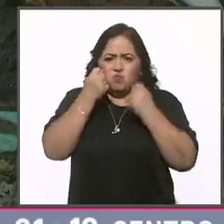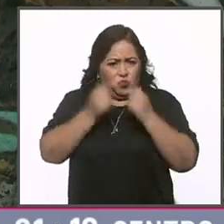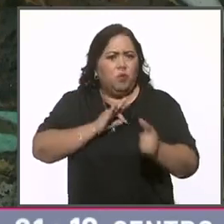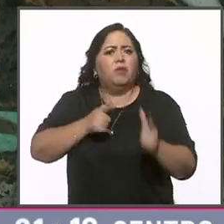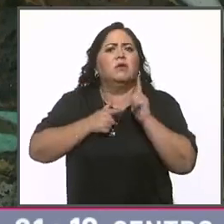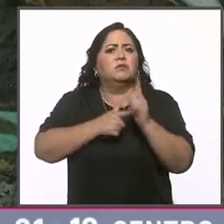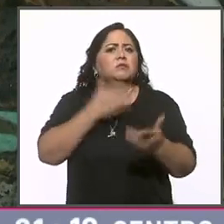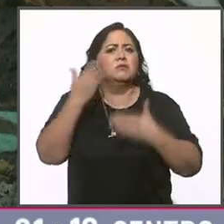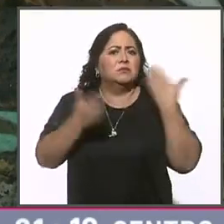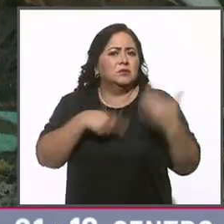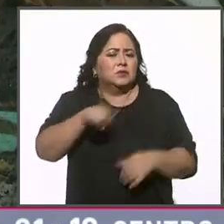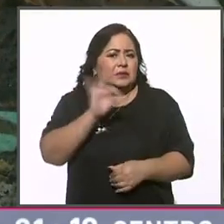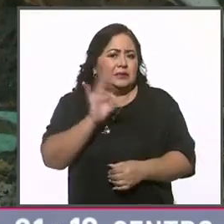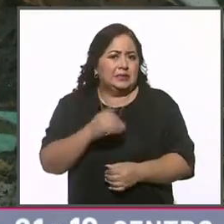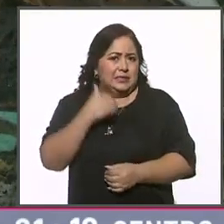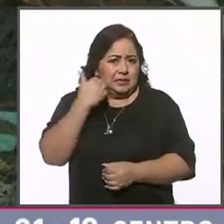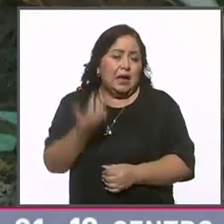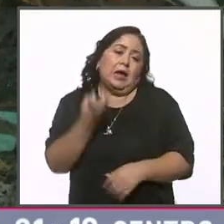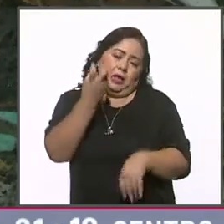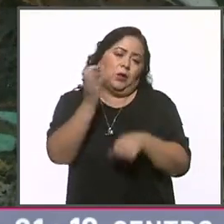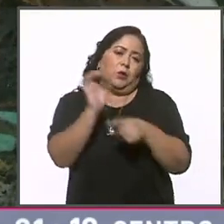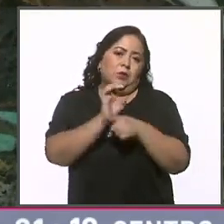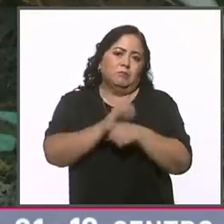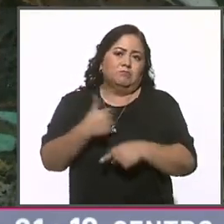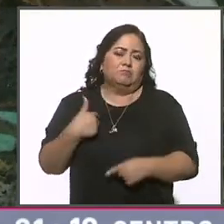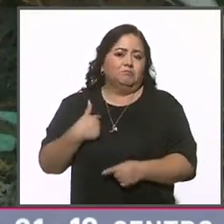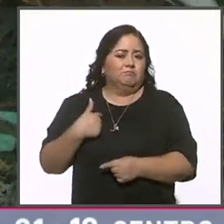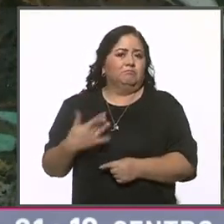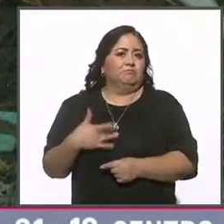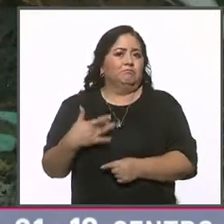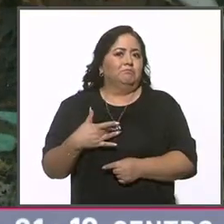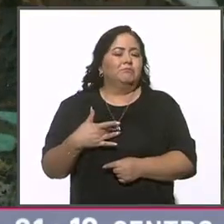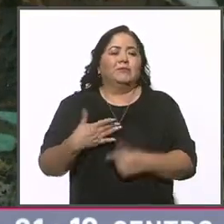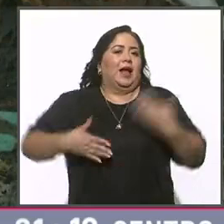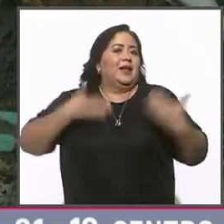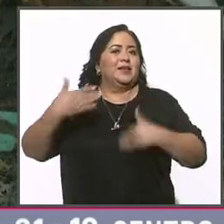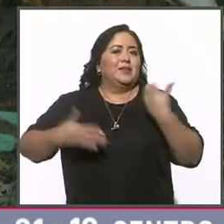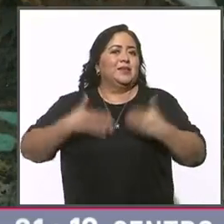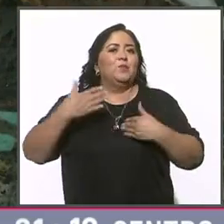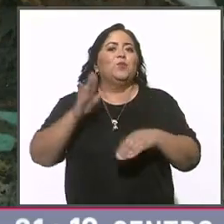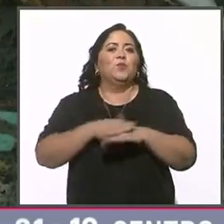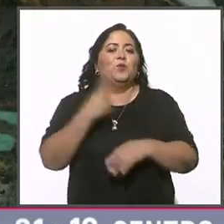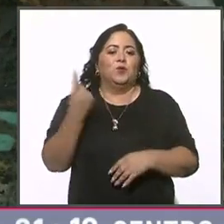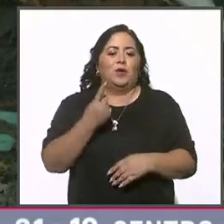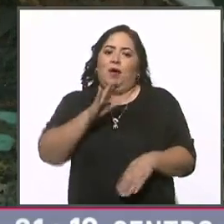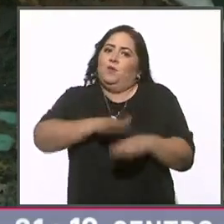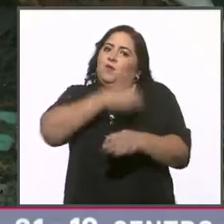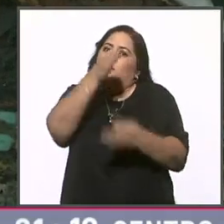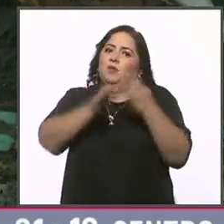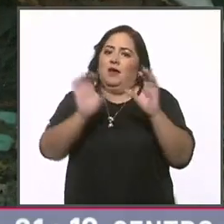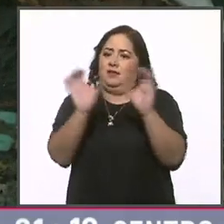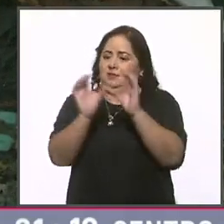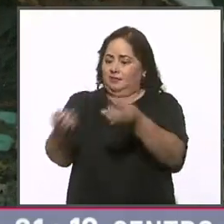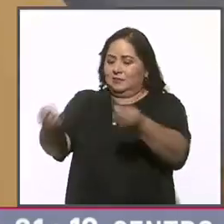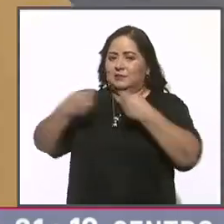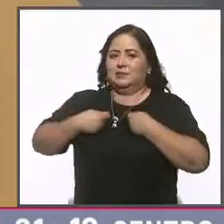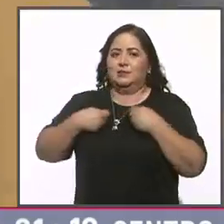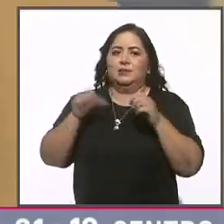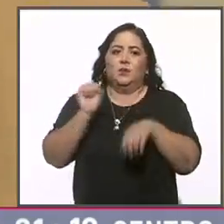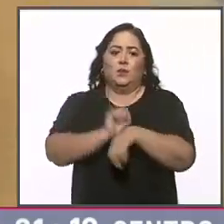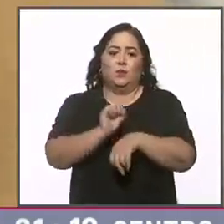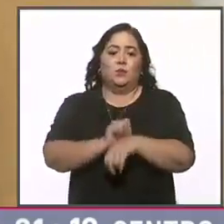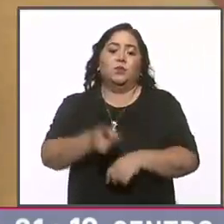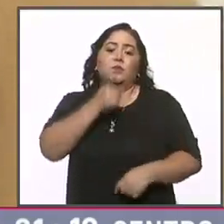poder lograr las cosas que uno quiere. Entonces, sí, sí me dio mucha alegría tener por fin ya mi certificado de secundaria en las manos.